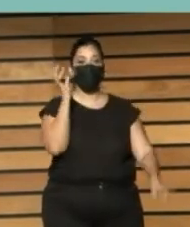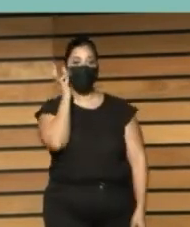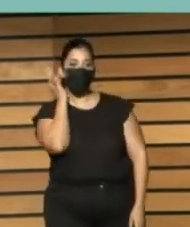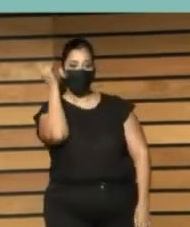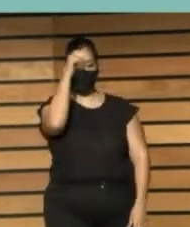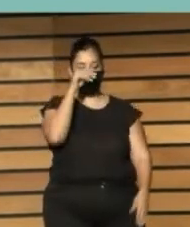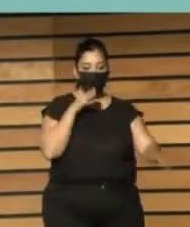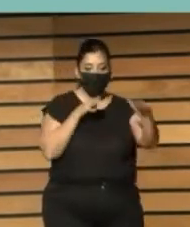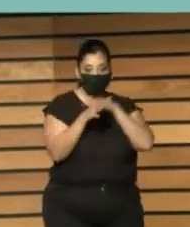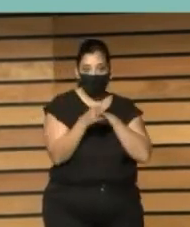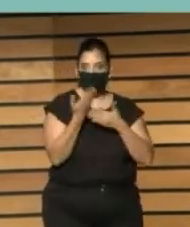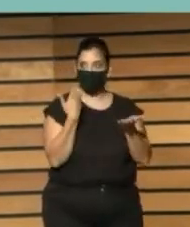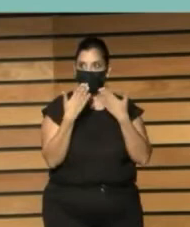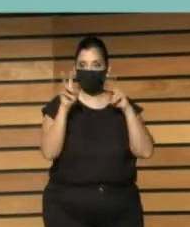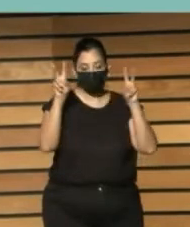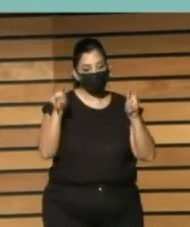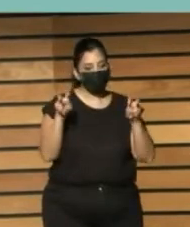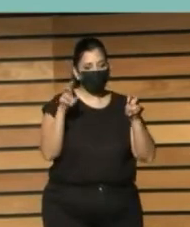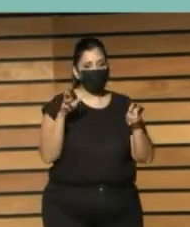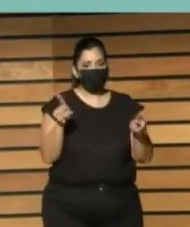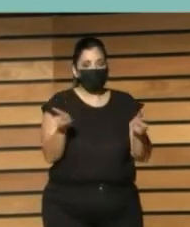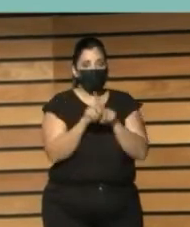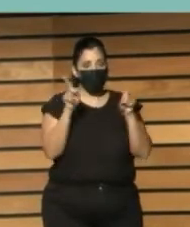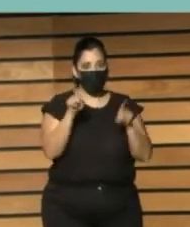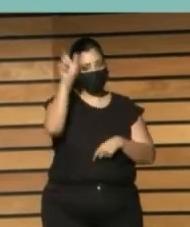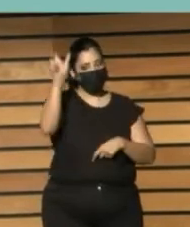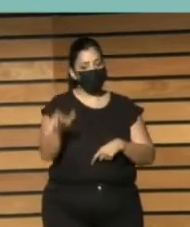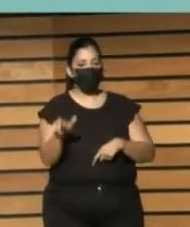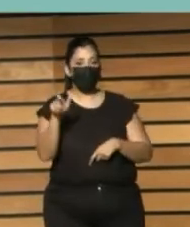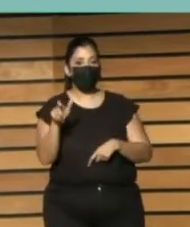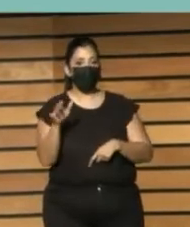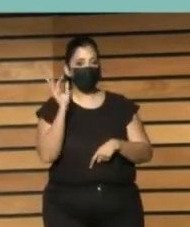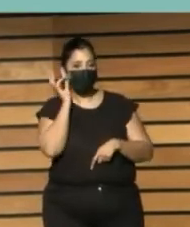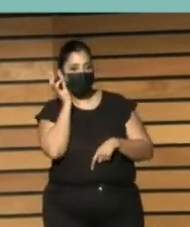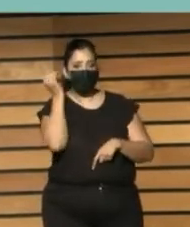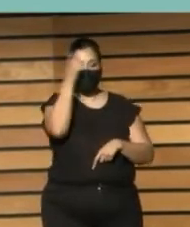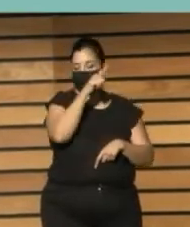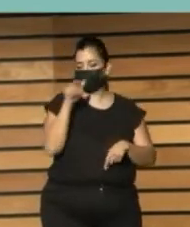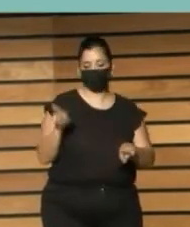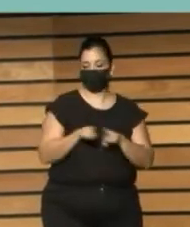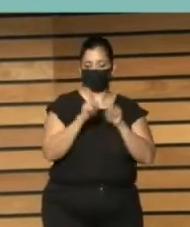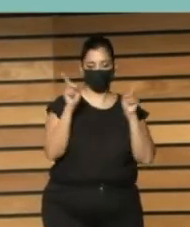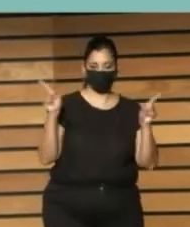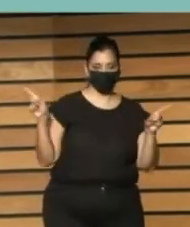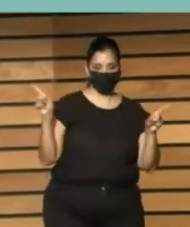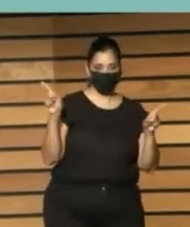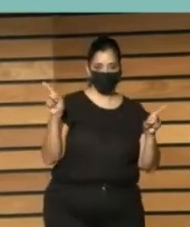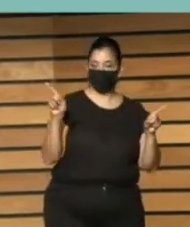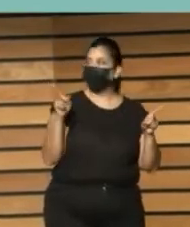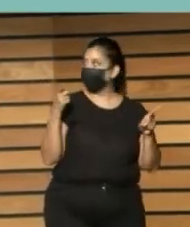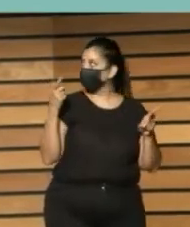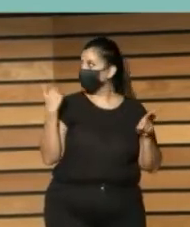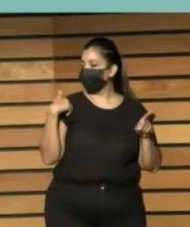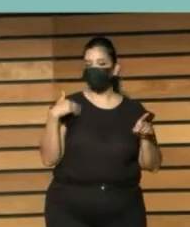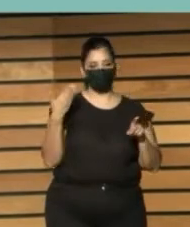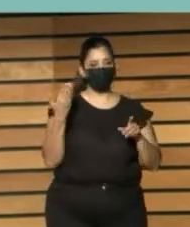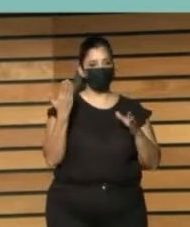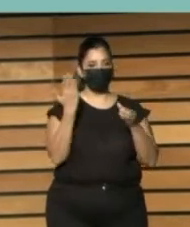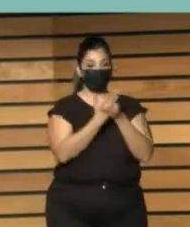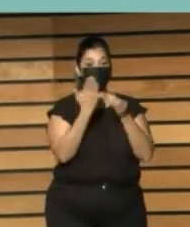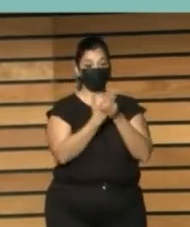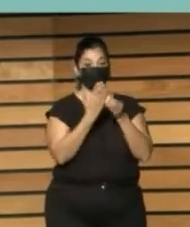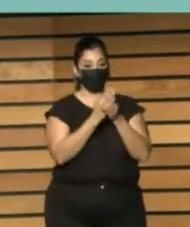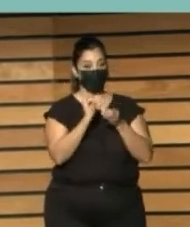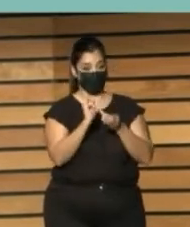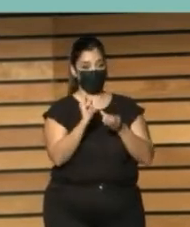trabajo de construir un espacio físico libre de género os lo he dejado aquí y como también está el enlace